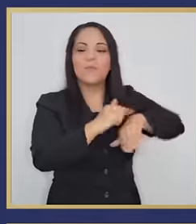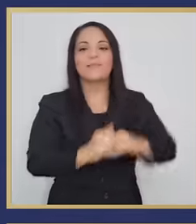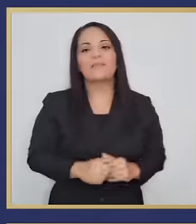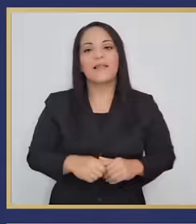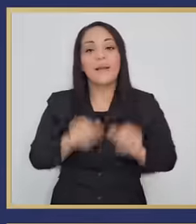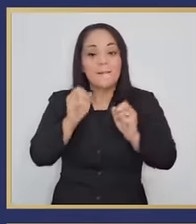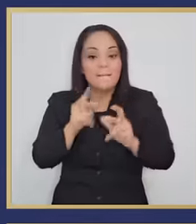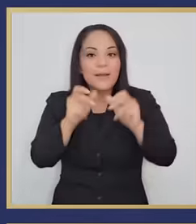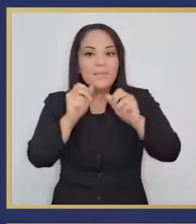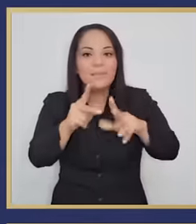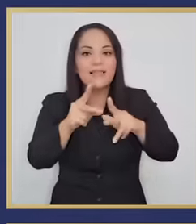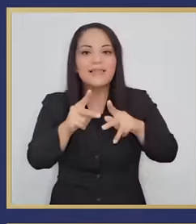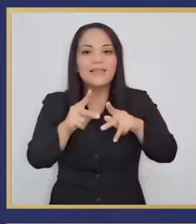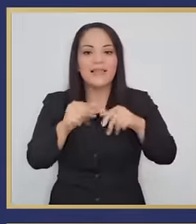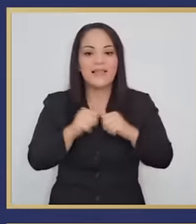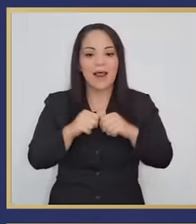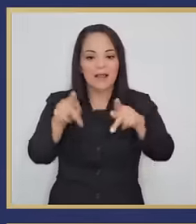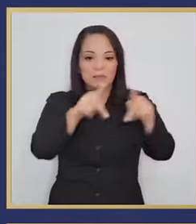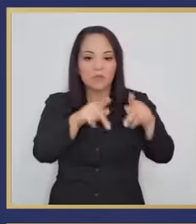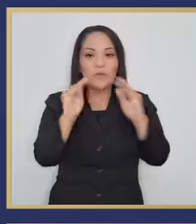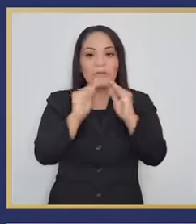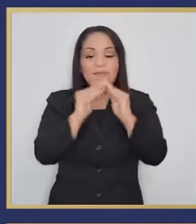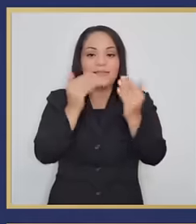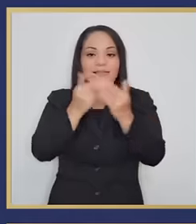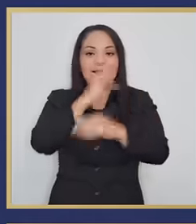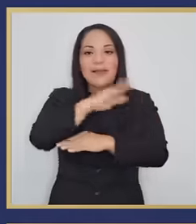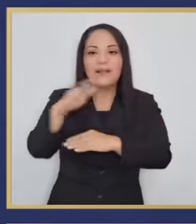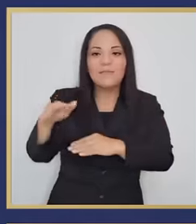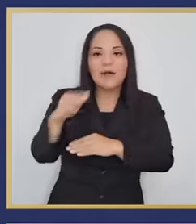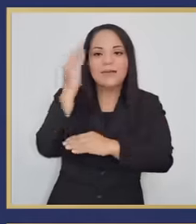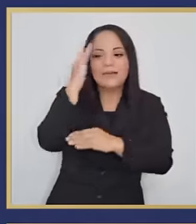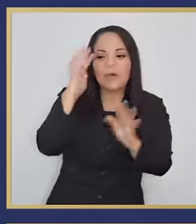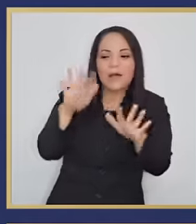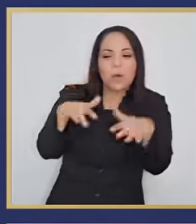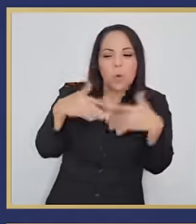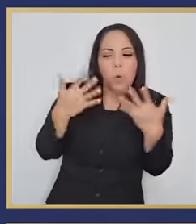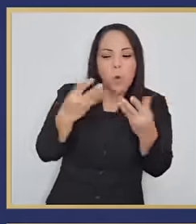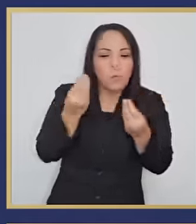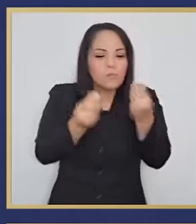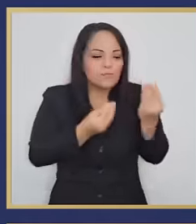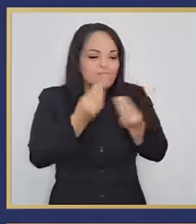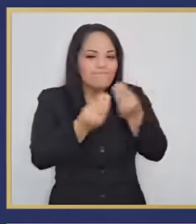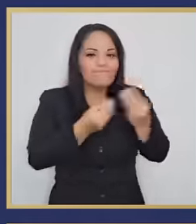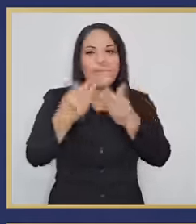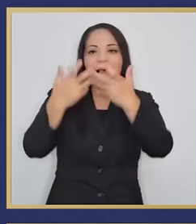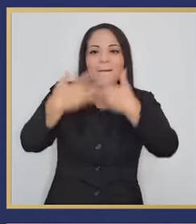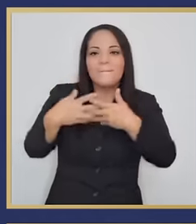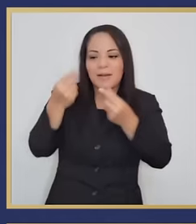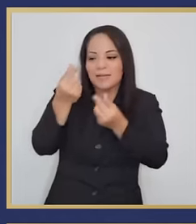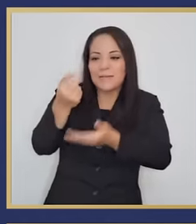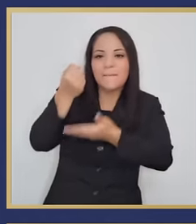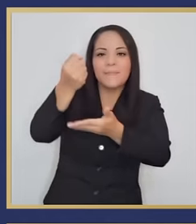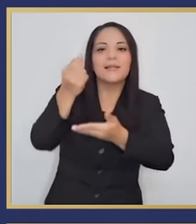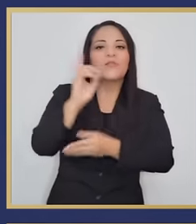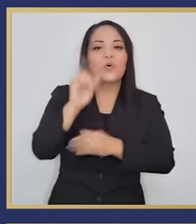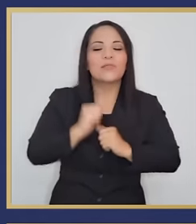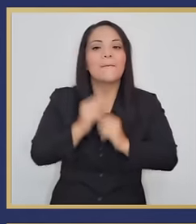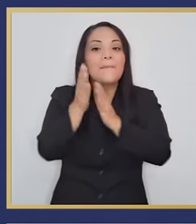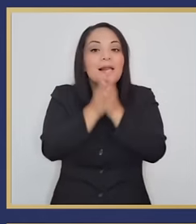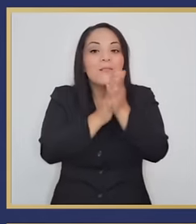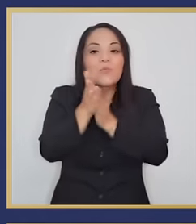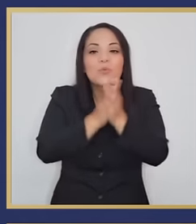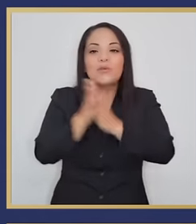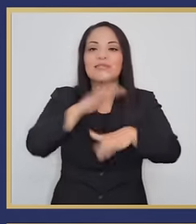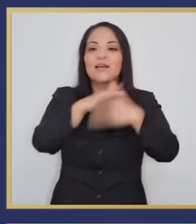permitir a las regiones costeras saber qué hacer y dónde invertir para sacarle el